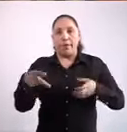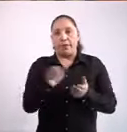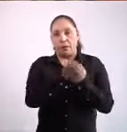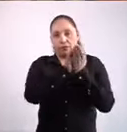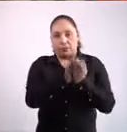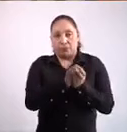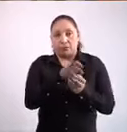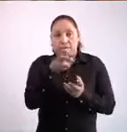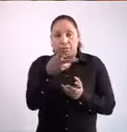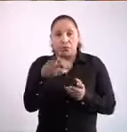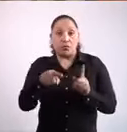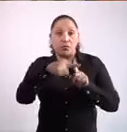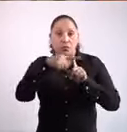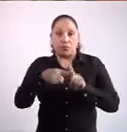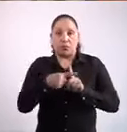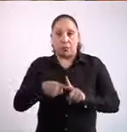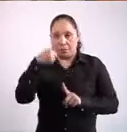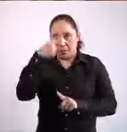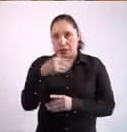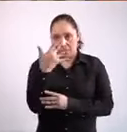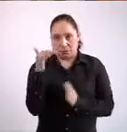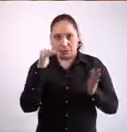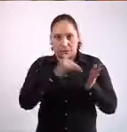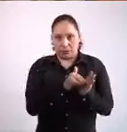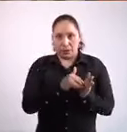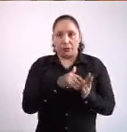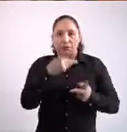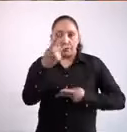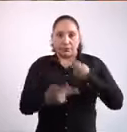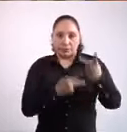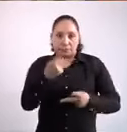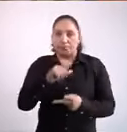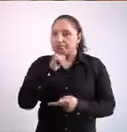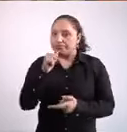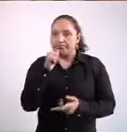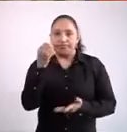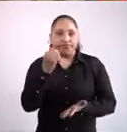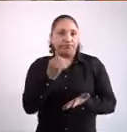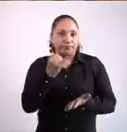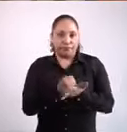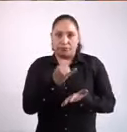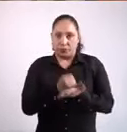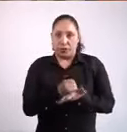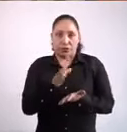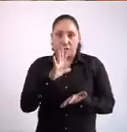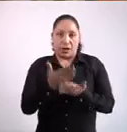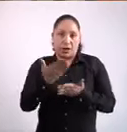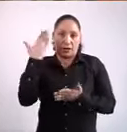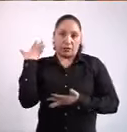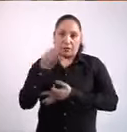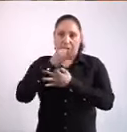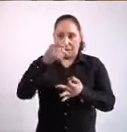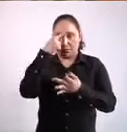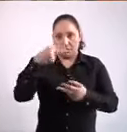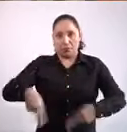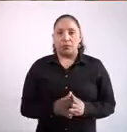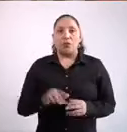lotería. Esto se suma a los 50.000 créditos sin tasa de interés que ya se habían anunciado para